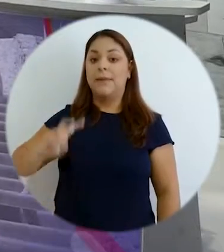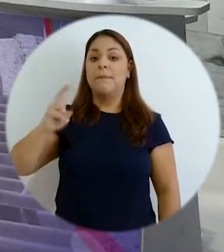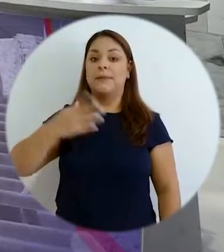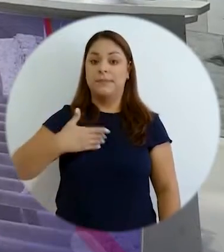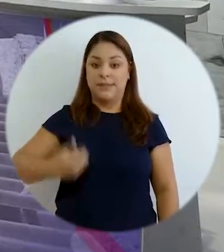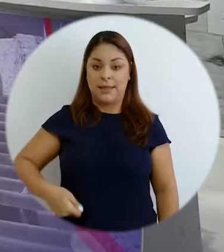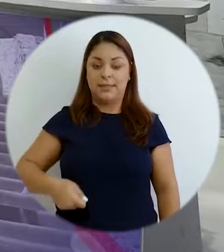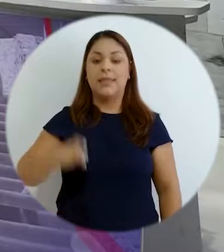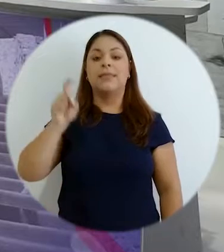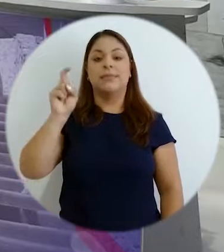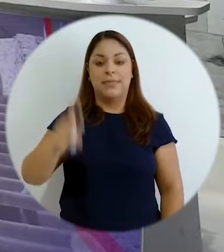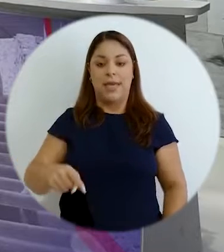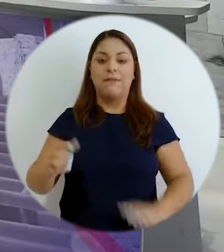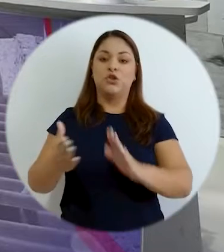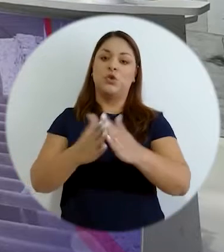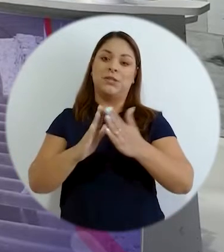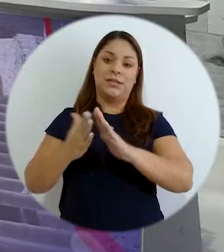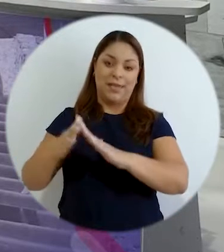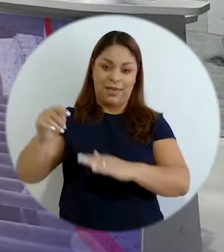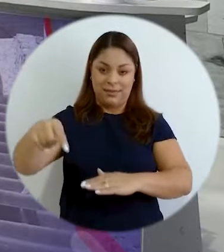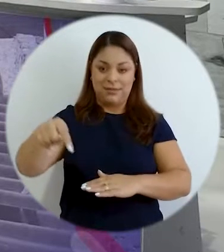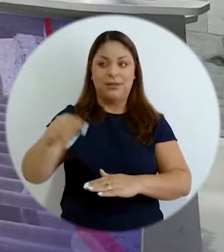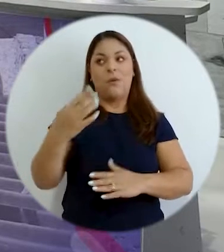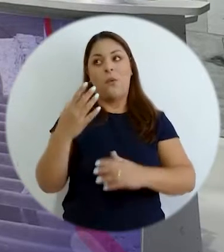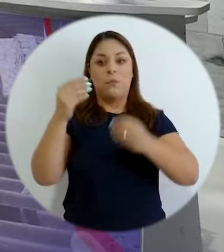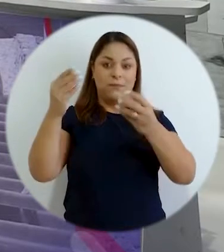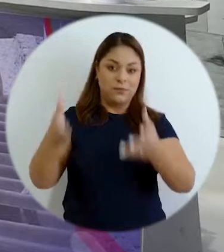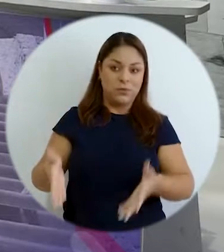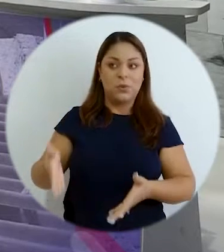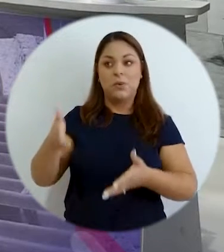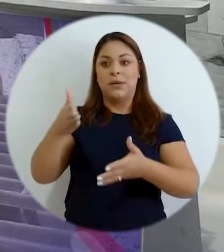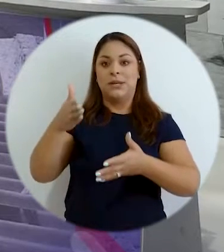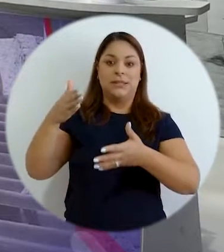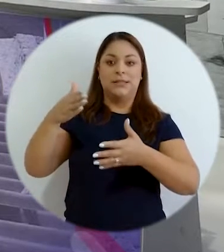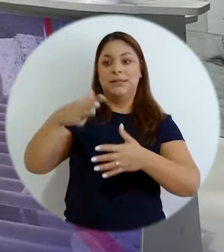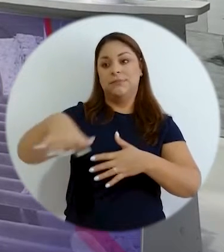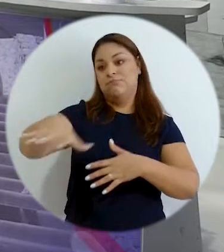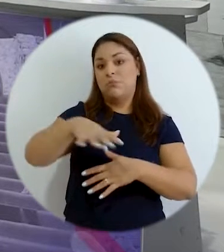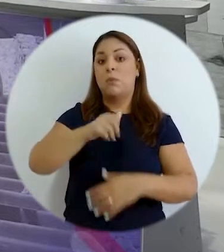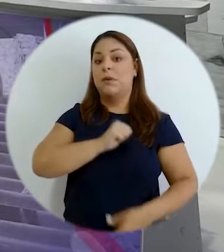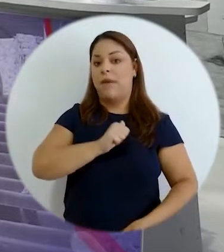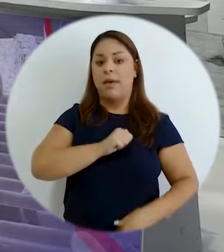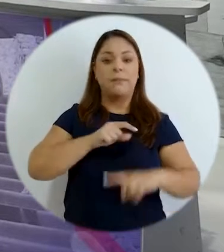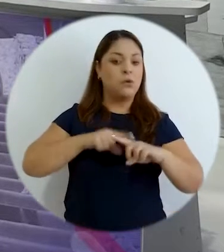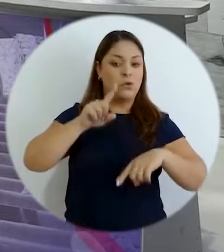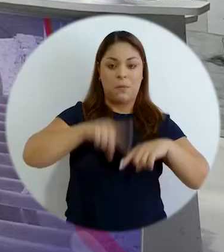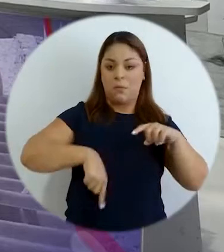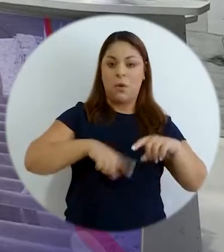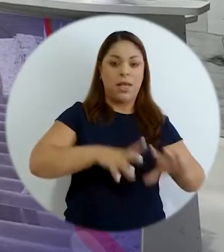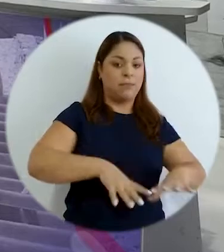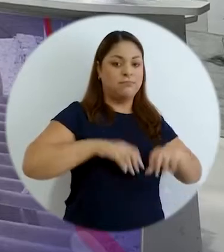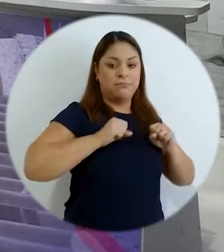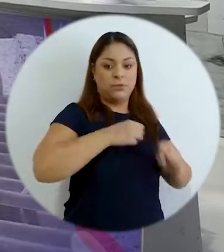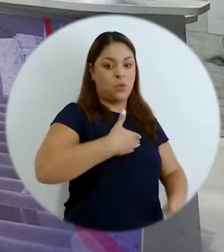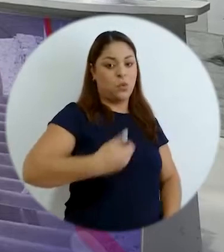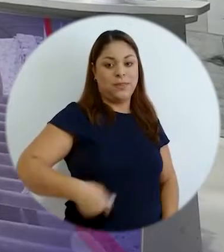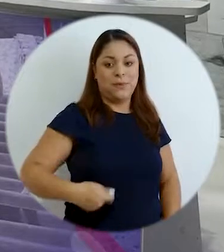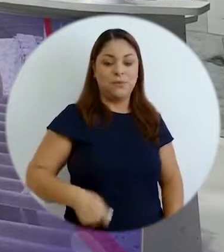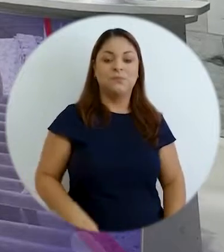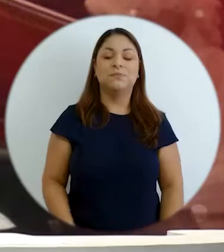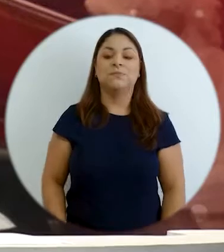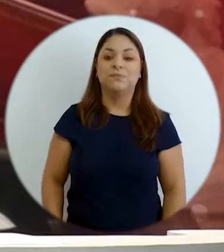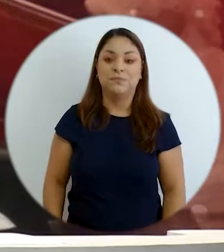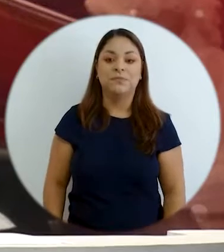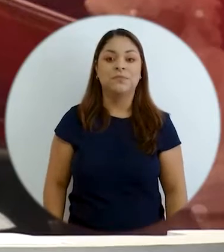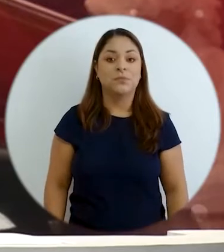del presidente y vicepresidente tienen que ser o de la sociedad civil o de la sociedad académica o de la parte digamos privada pero no puede